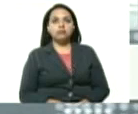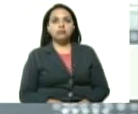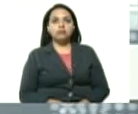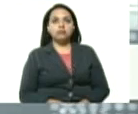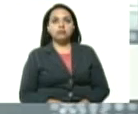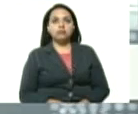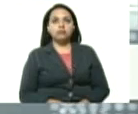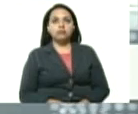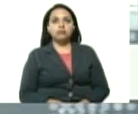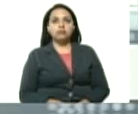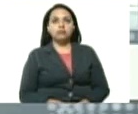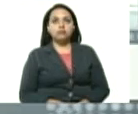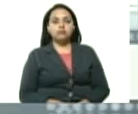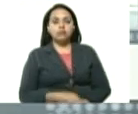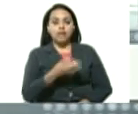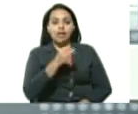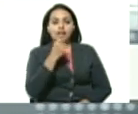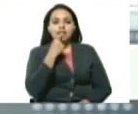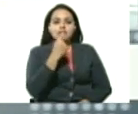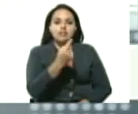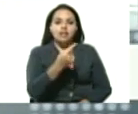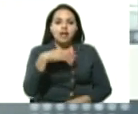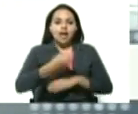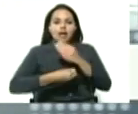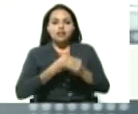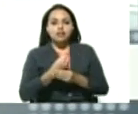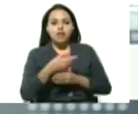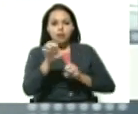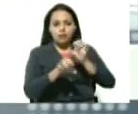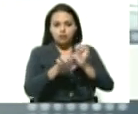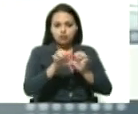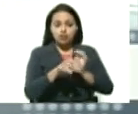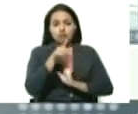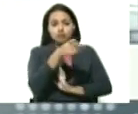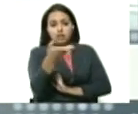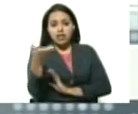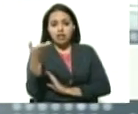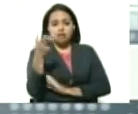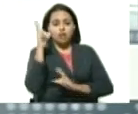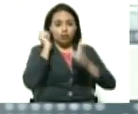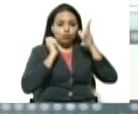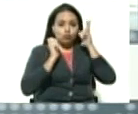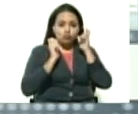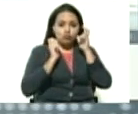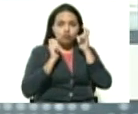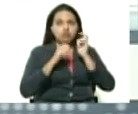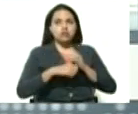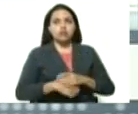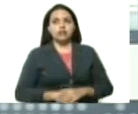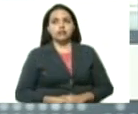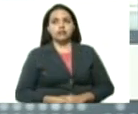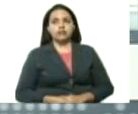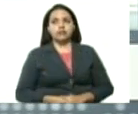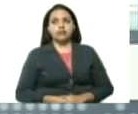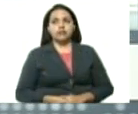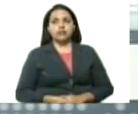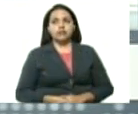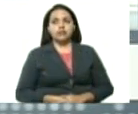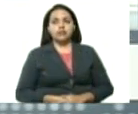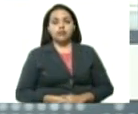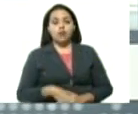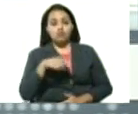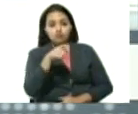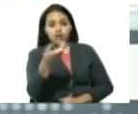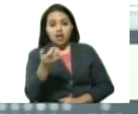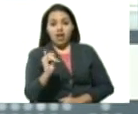Ajá. Estaba diciendo que vamos a hacer una prueba técnica. Si ustedes me escuchan allá en la sala, señora vicepresidenta, ¿ustedes logran